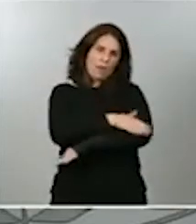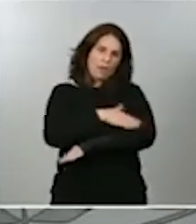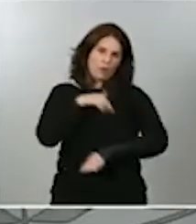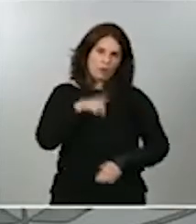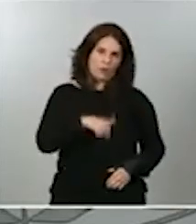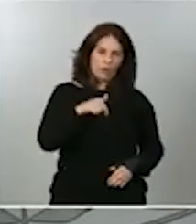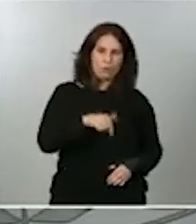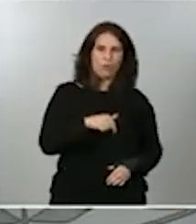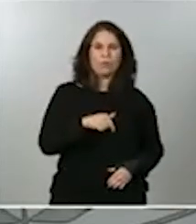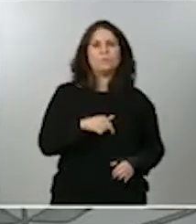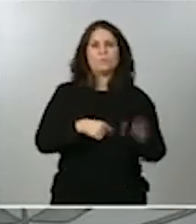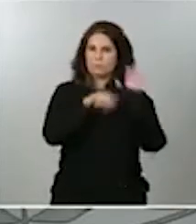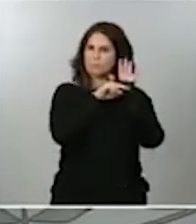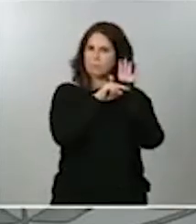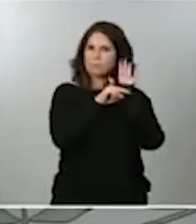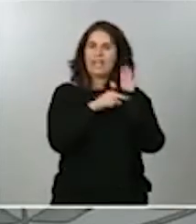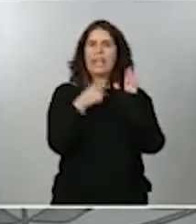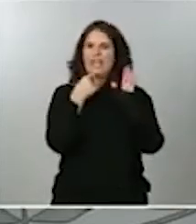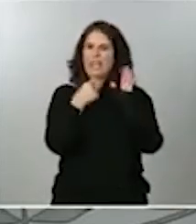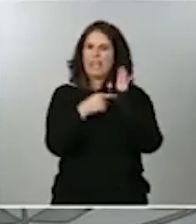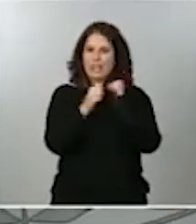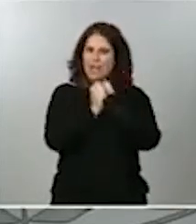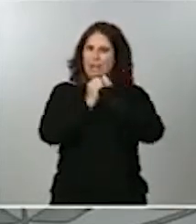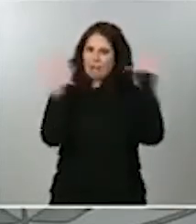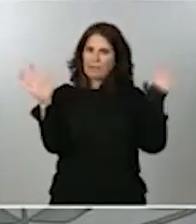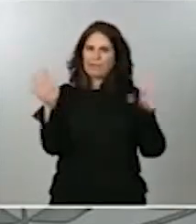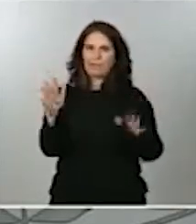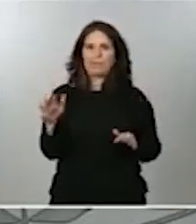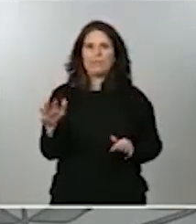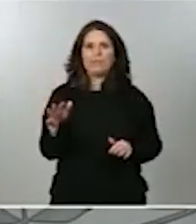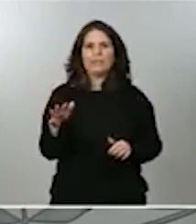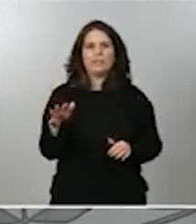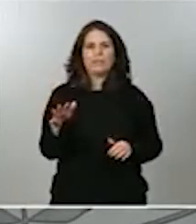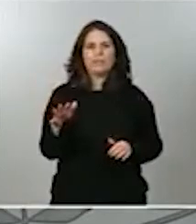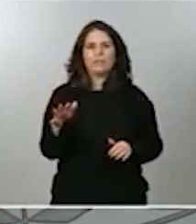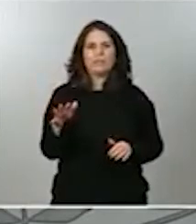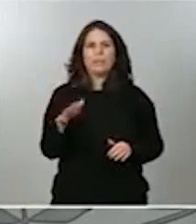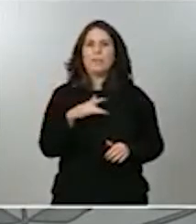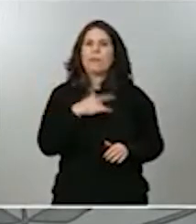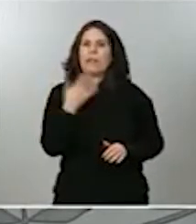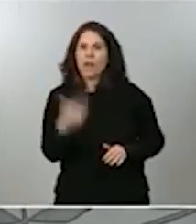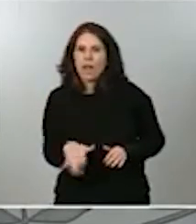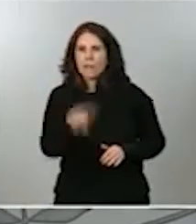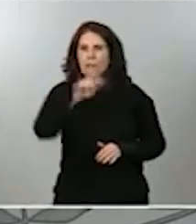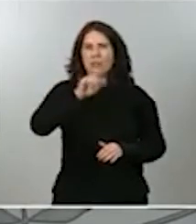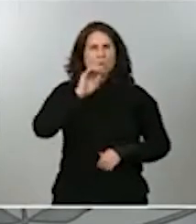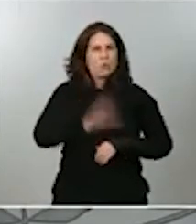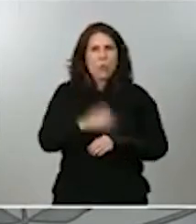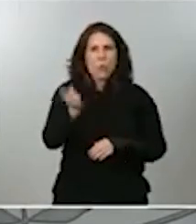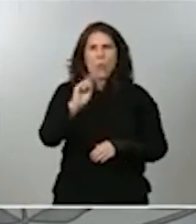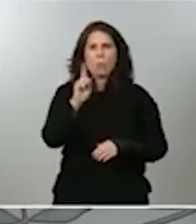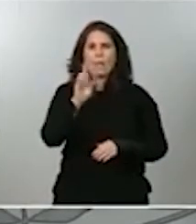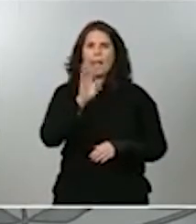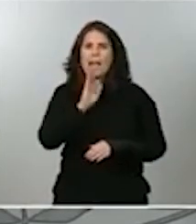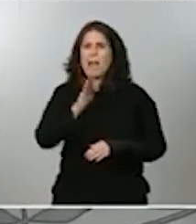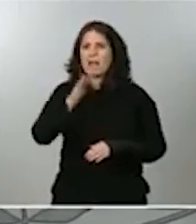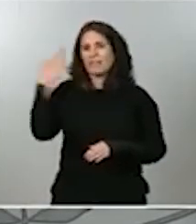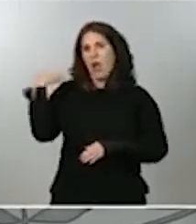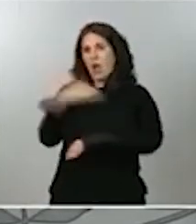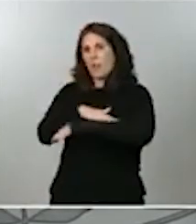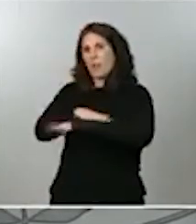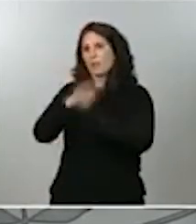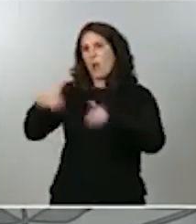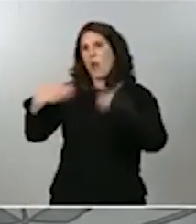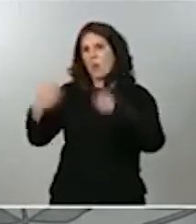donde se establecía claramente que se acabó con perdonar a incumplidores como hicieron los gobiernos anteriores. Se acabó